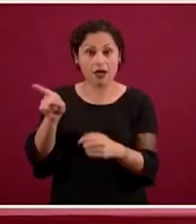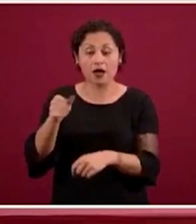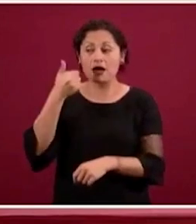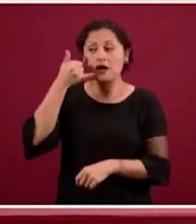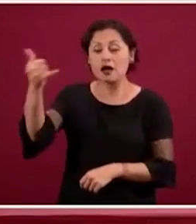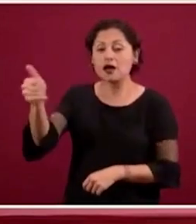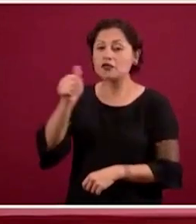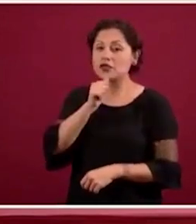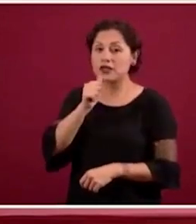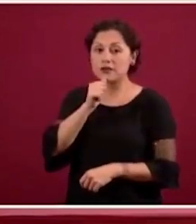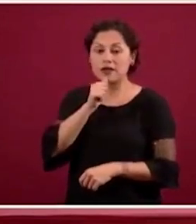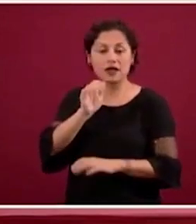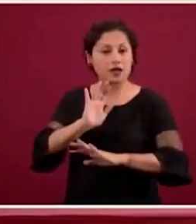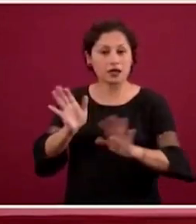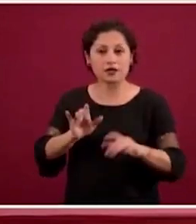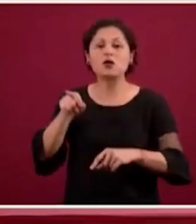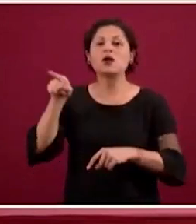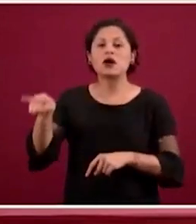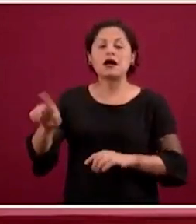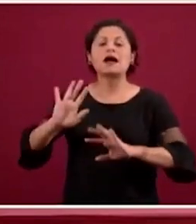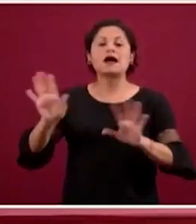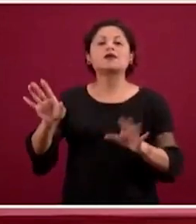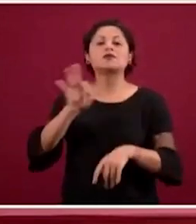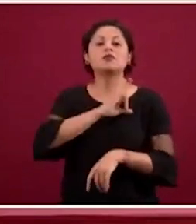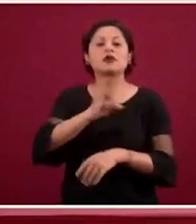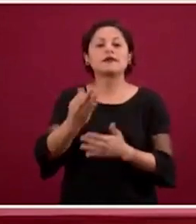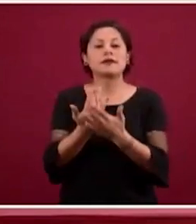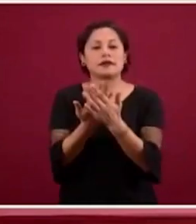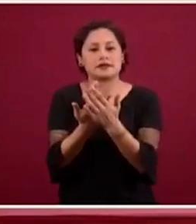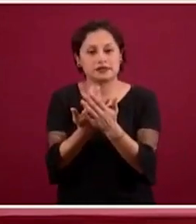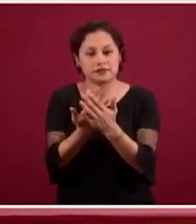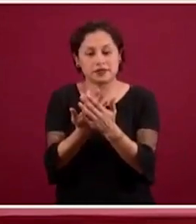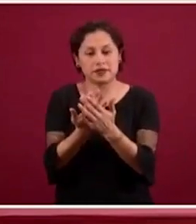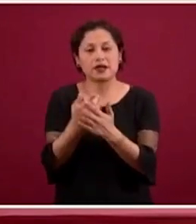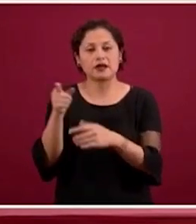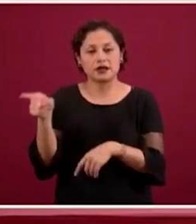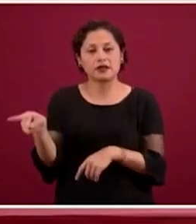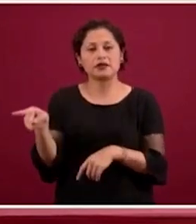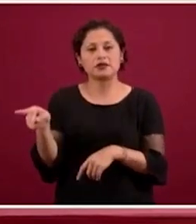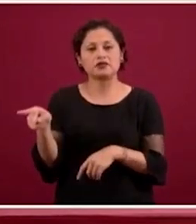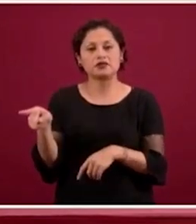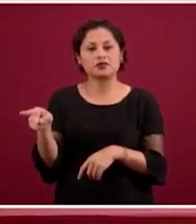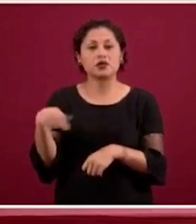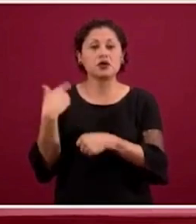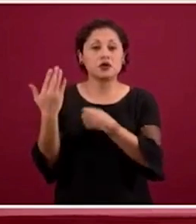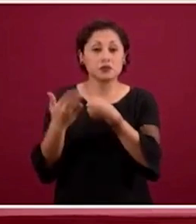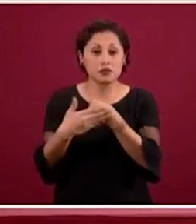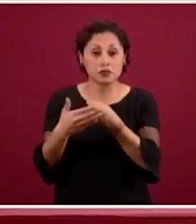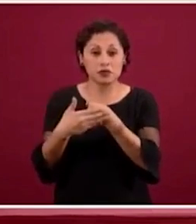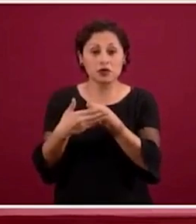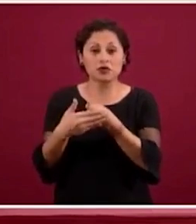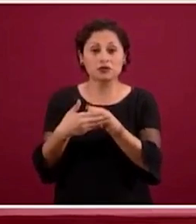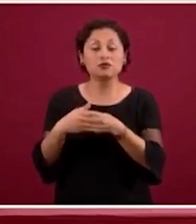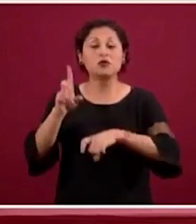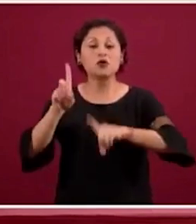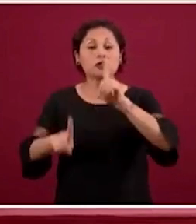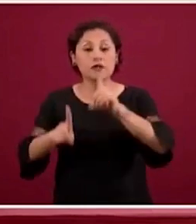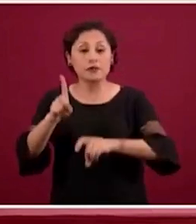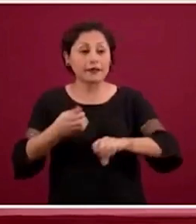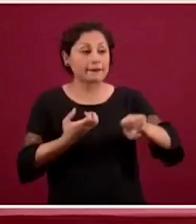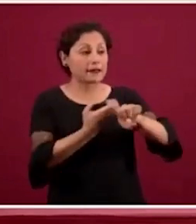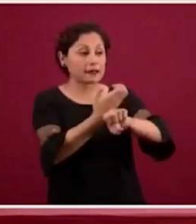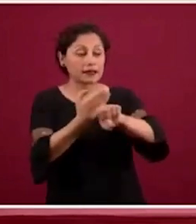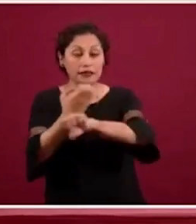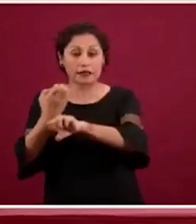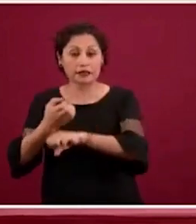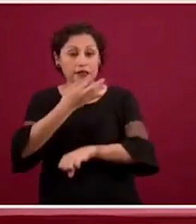se está organizando el proceso de reclutamiento de acuerdo a las necesidades que solicitan las entidades federativas y